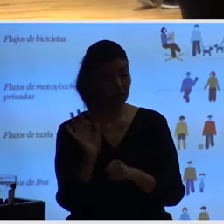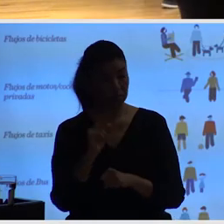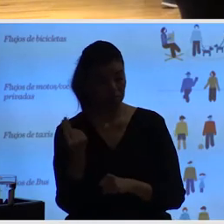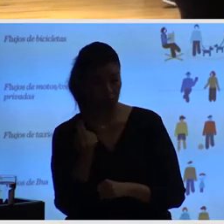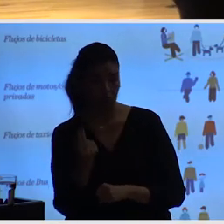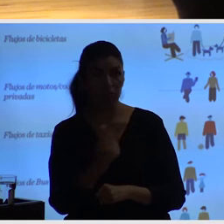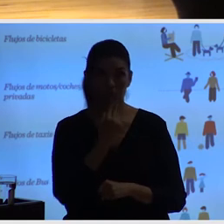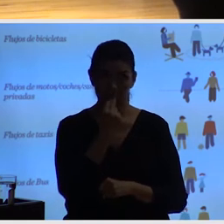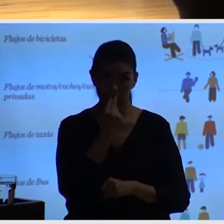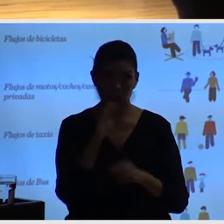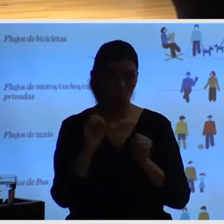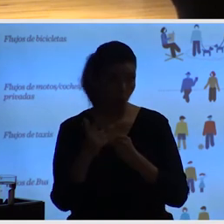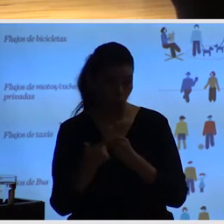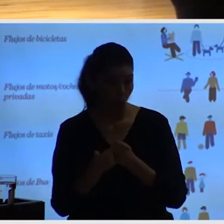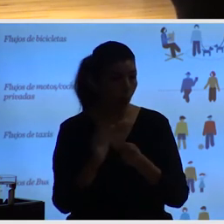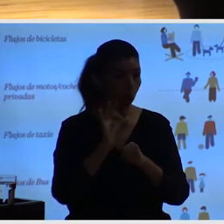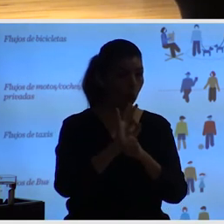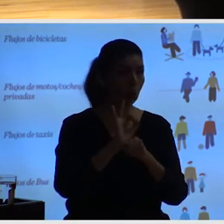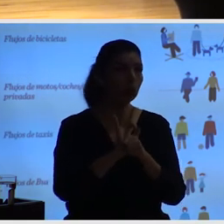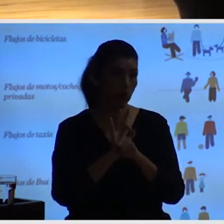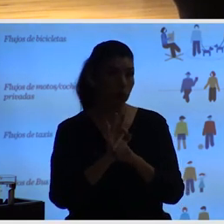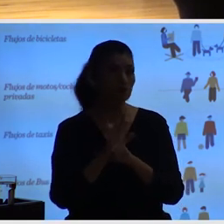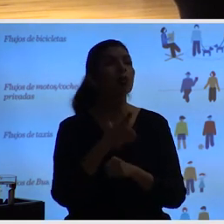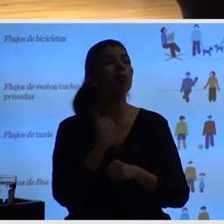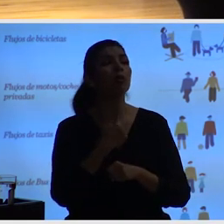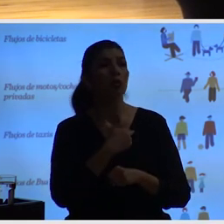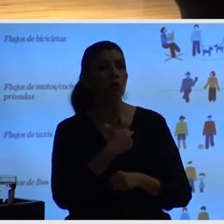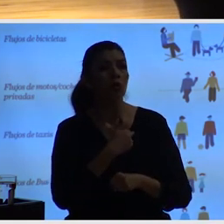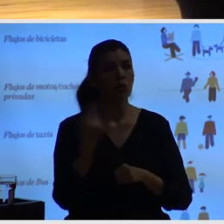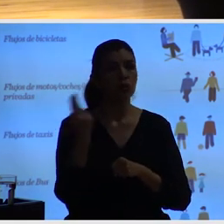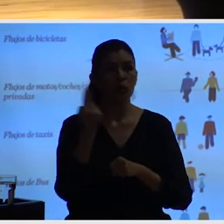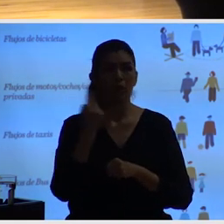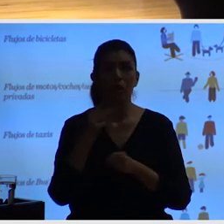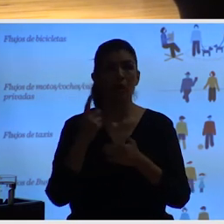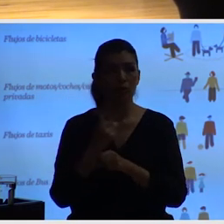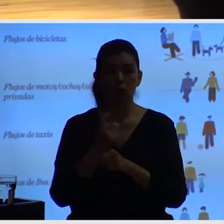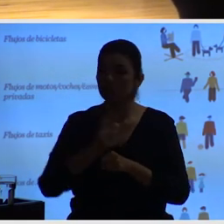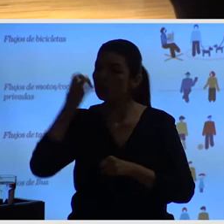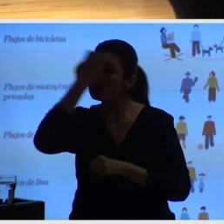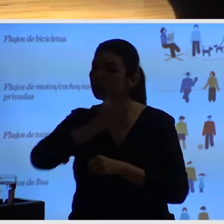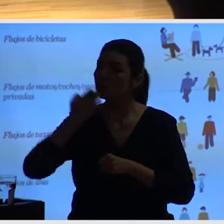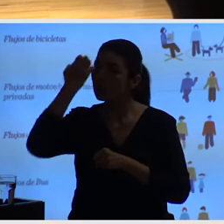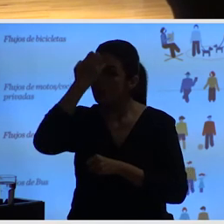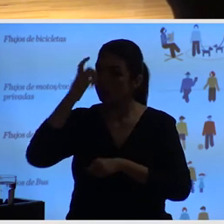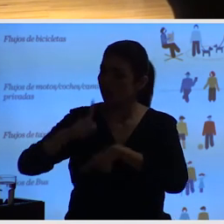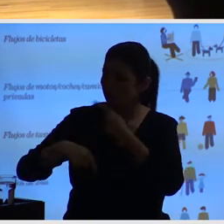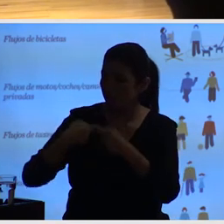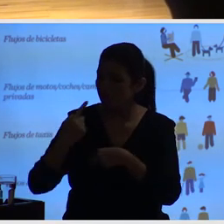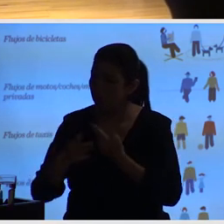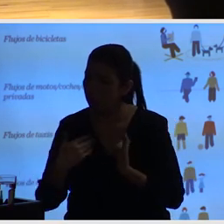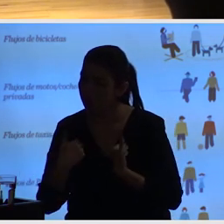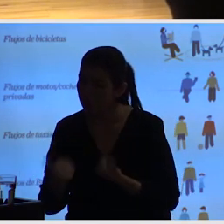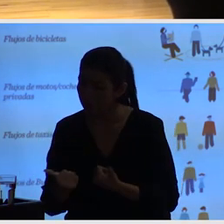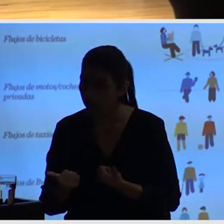Y después intentamos entender cuáles son las discrepancias entre las dos cosas. Este es un estudio, por ejemplo, que hicimos para la avenida 19